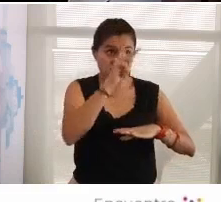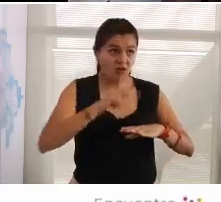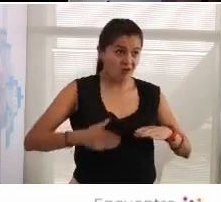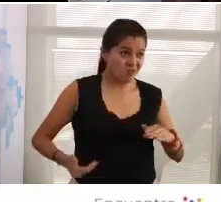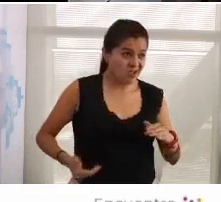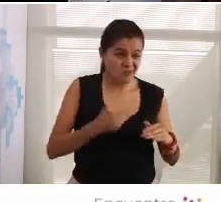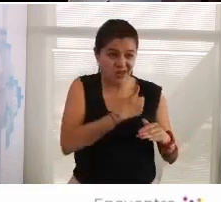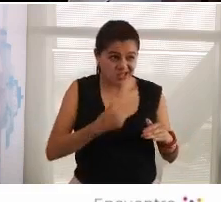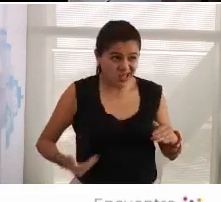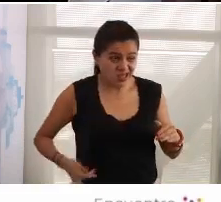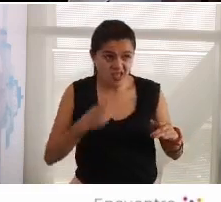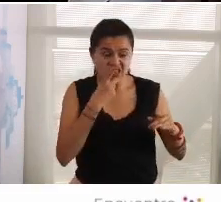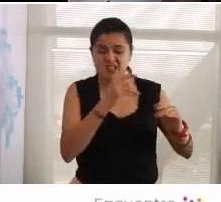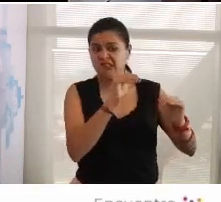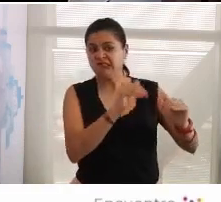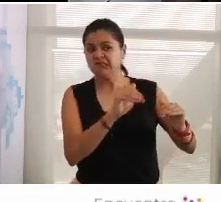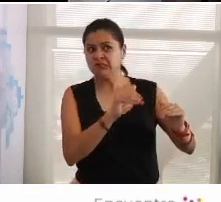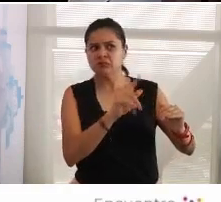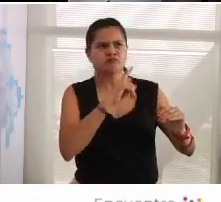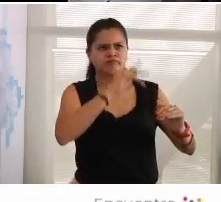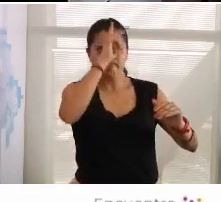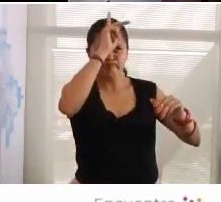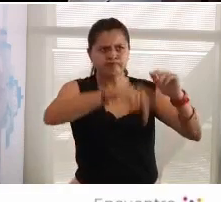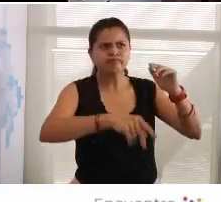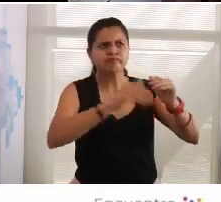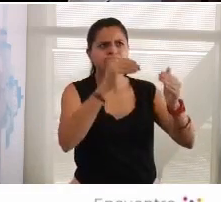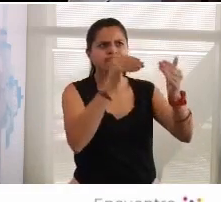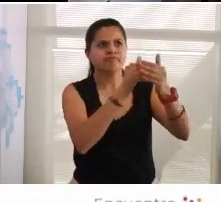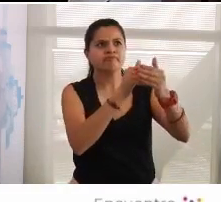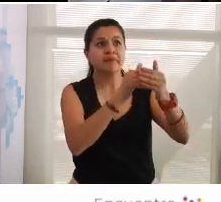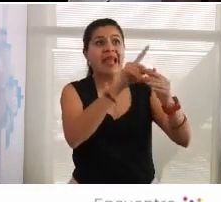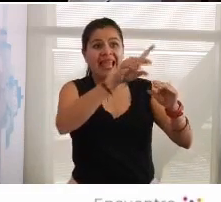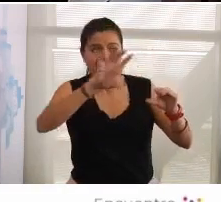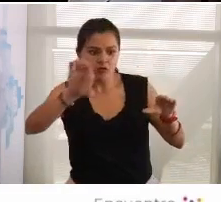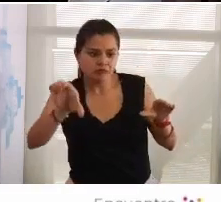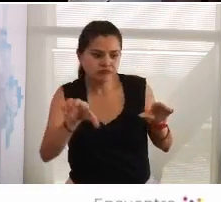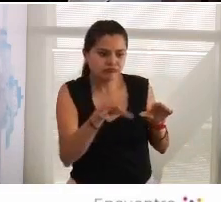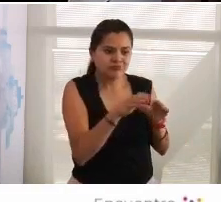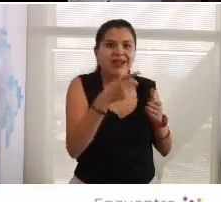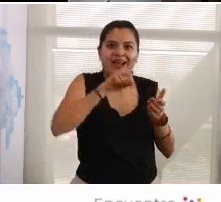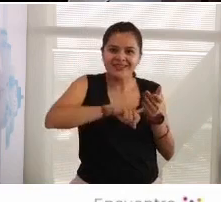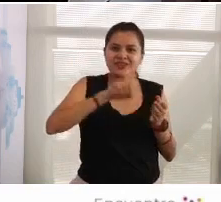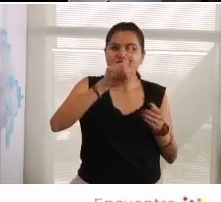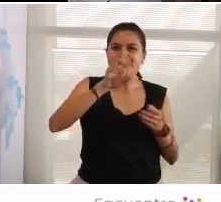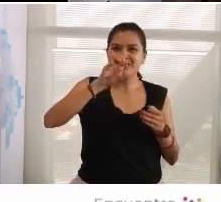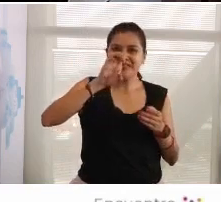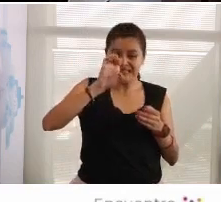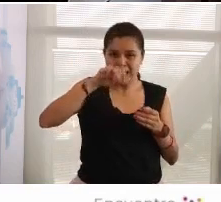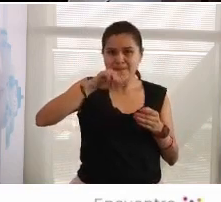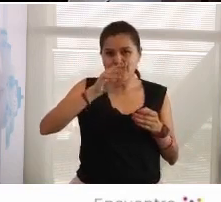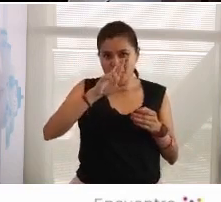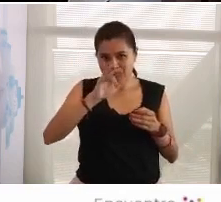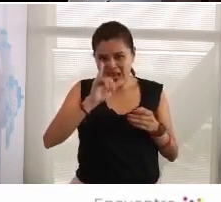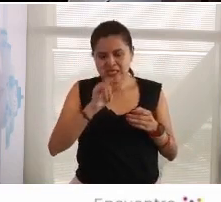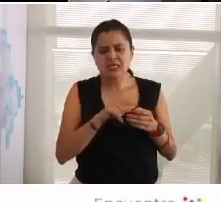es democracia. Y si podemos organizar una manifestación que atiborra, que llena el